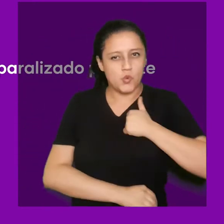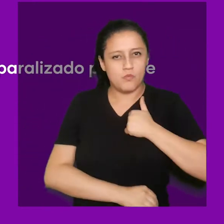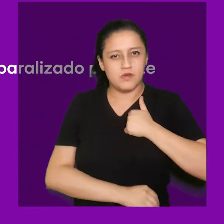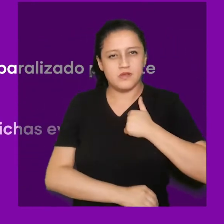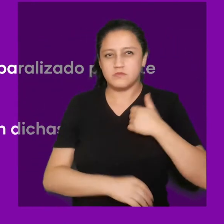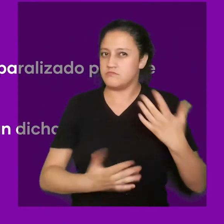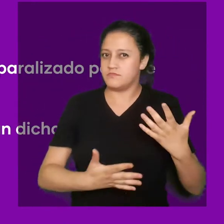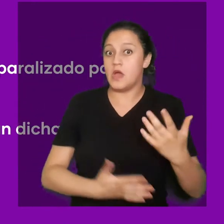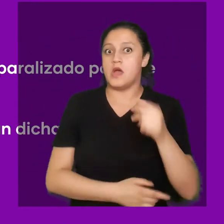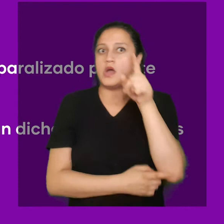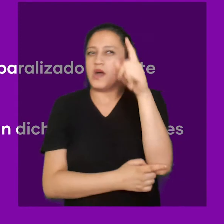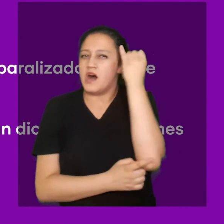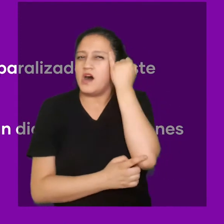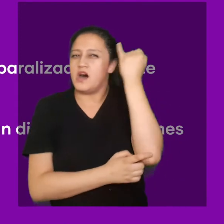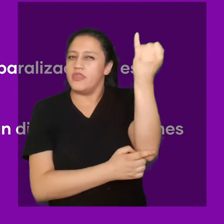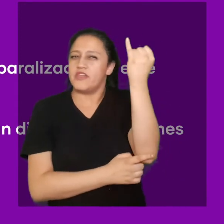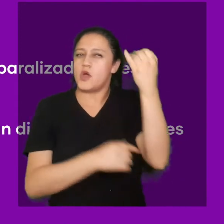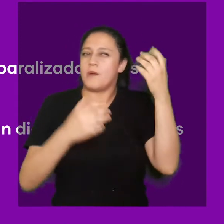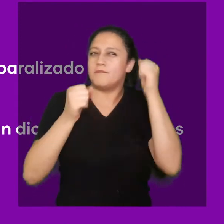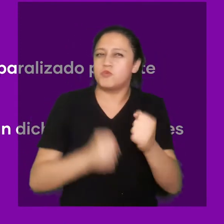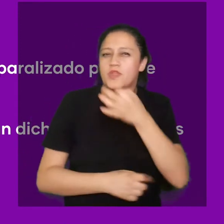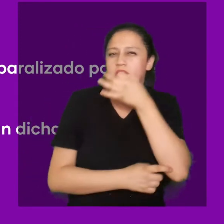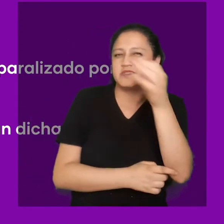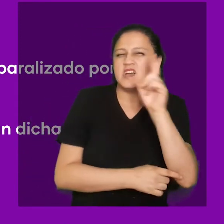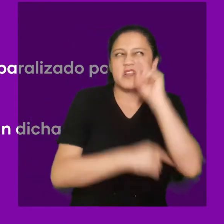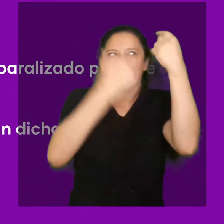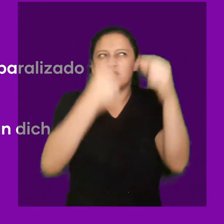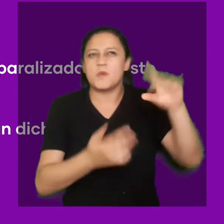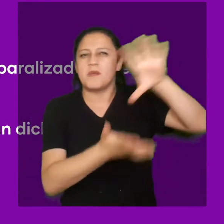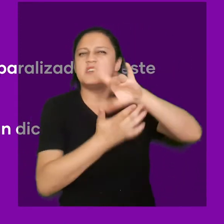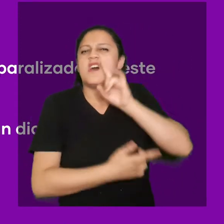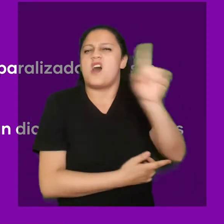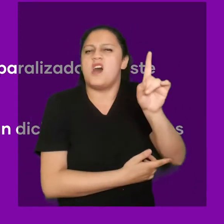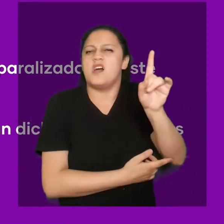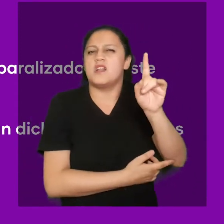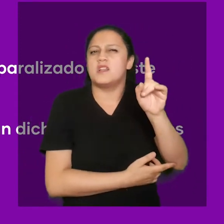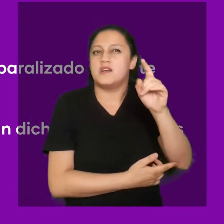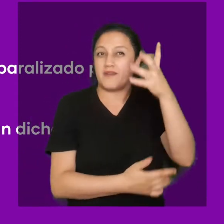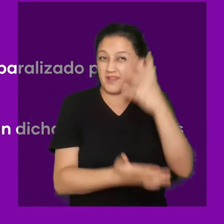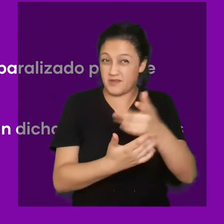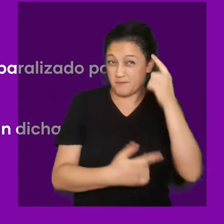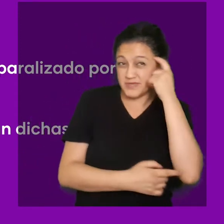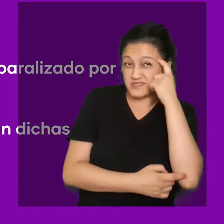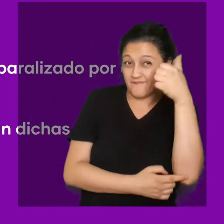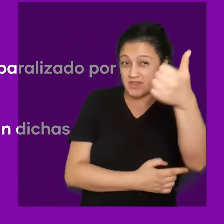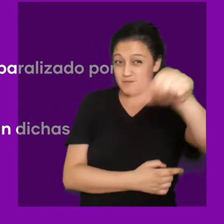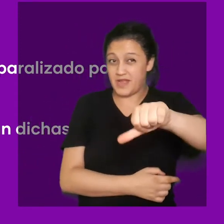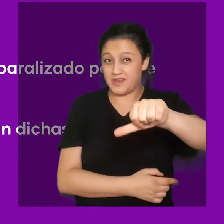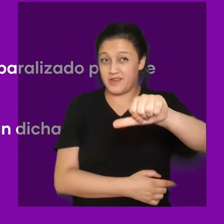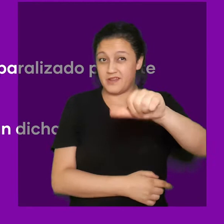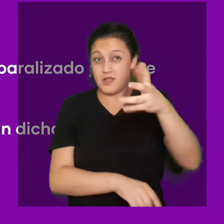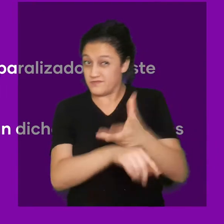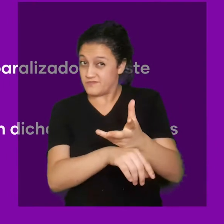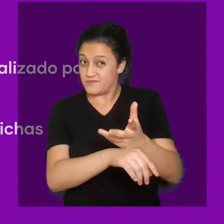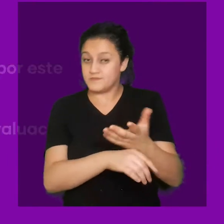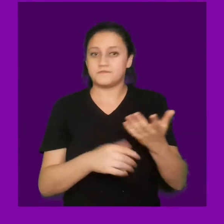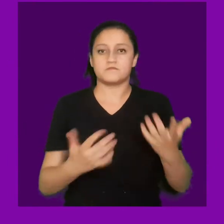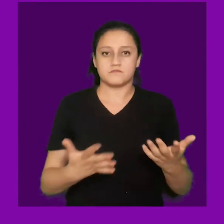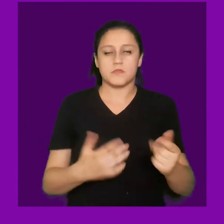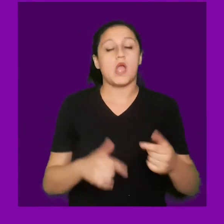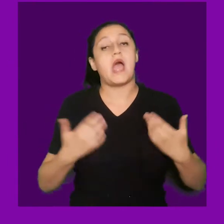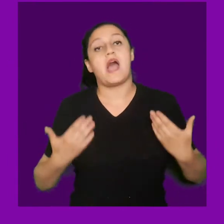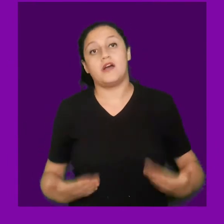ambiental? ¿Se te ocurre quiénes son las personas que efectúan dichas evaluaciones en el país? ¿Piensas que han surtido efectos positivos?